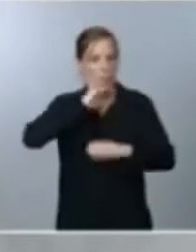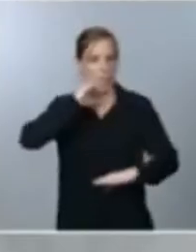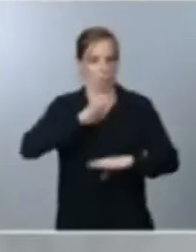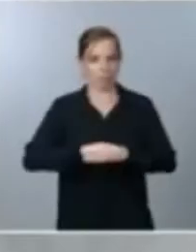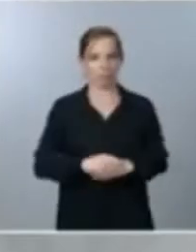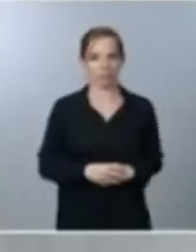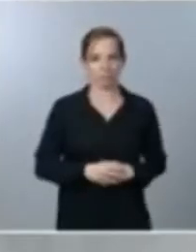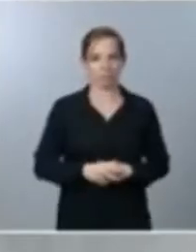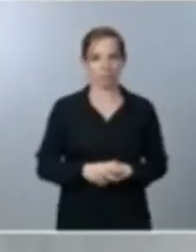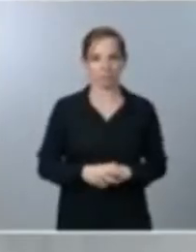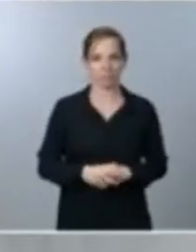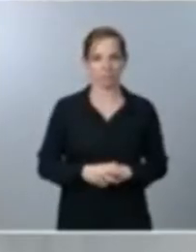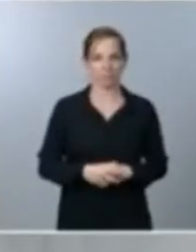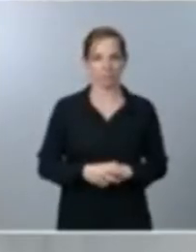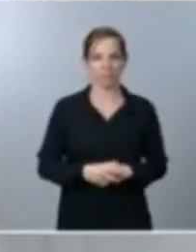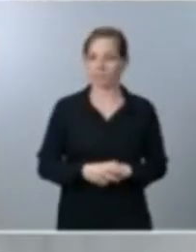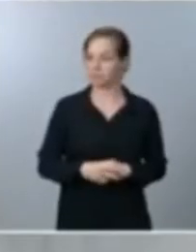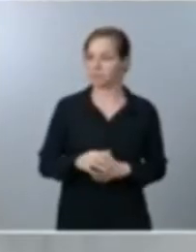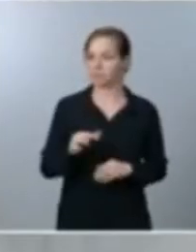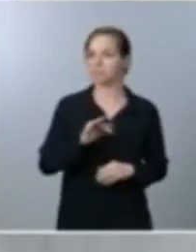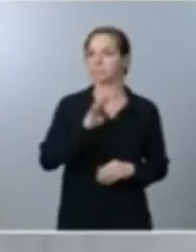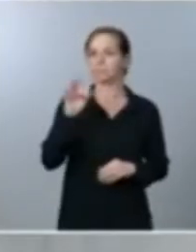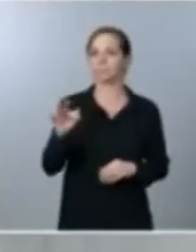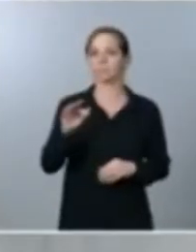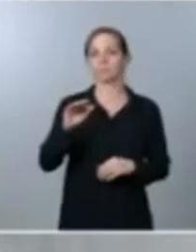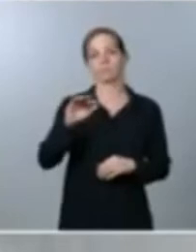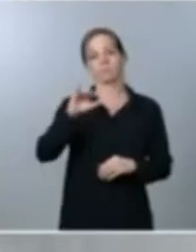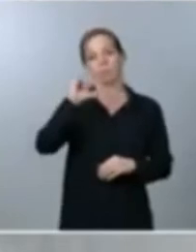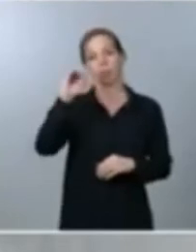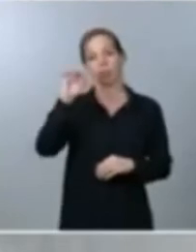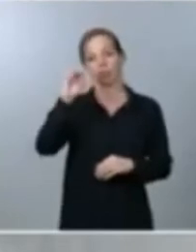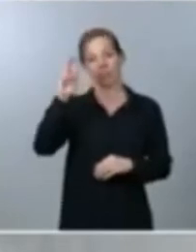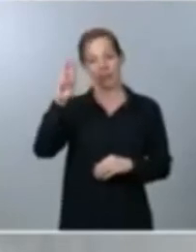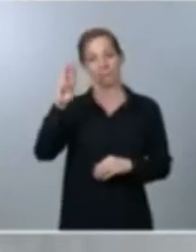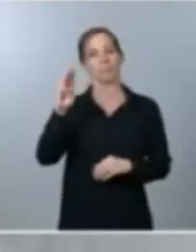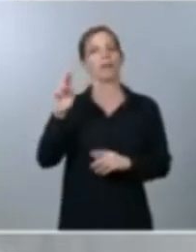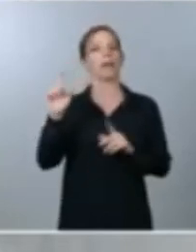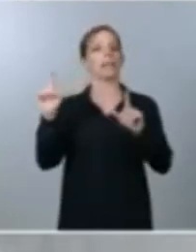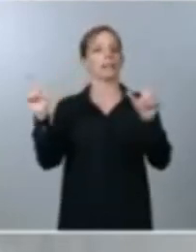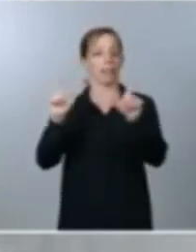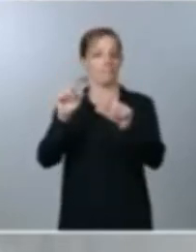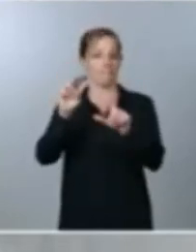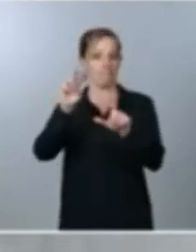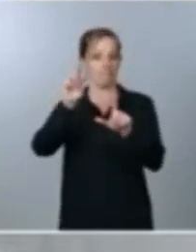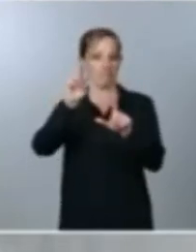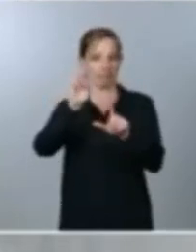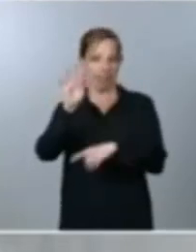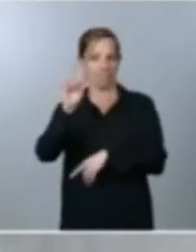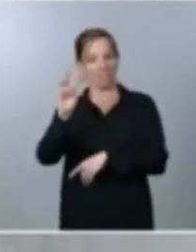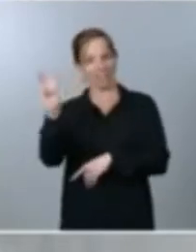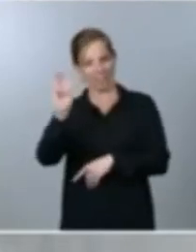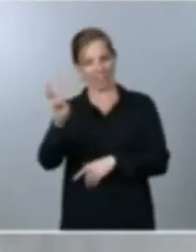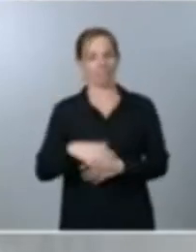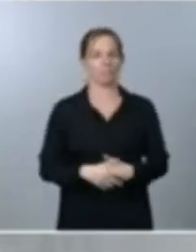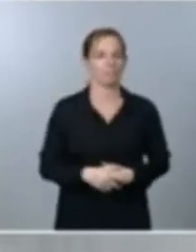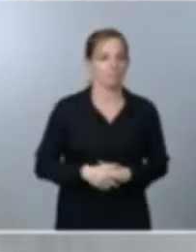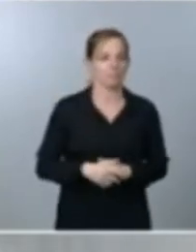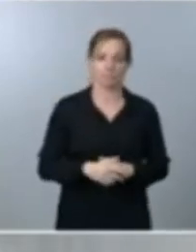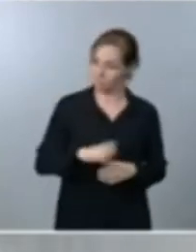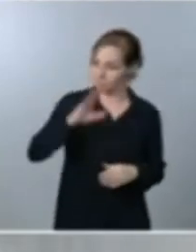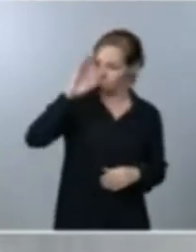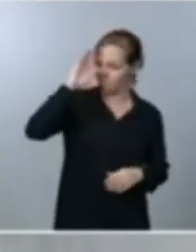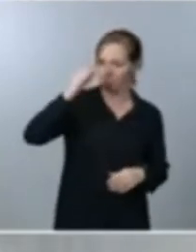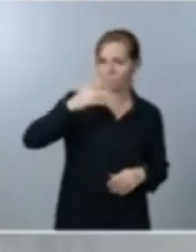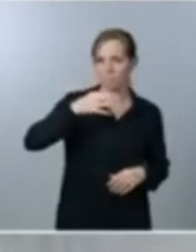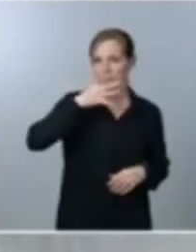pide la palabra Josep Capella de TV3 adelante Josep si hola presidente buenas tardes